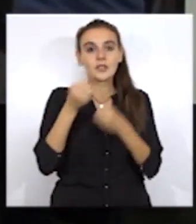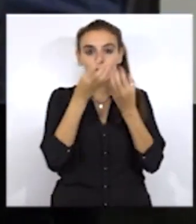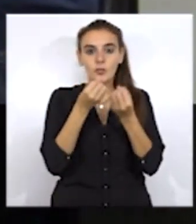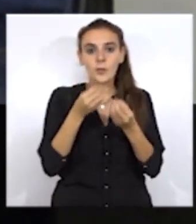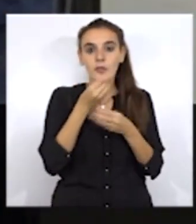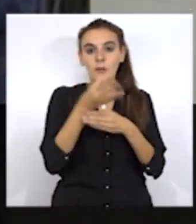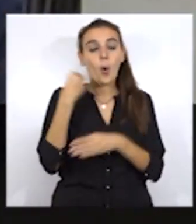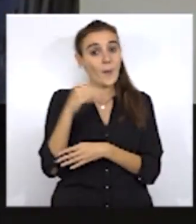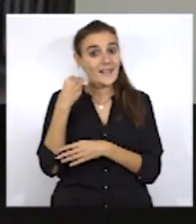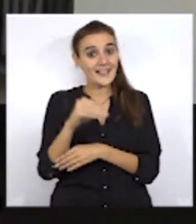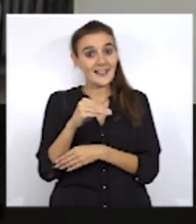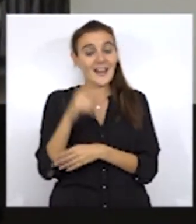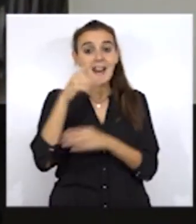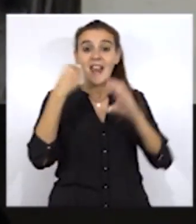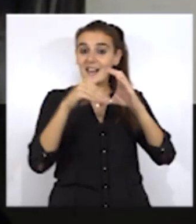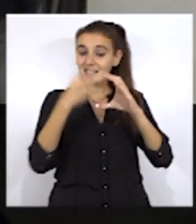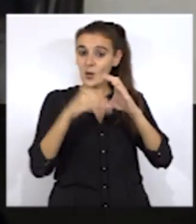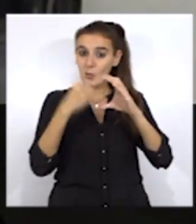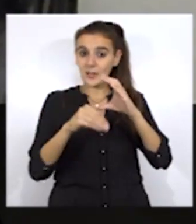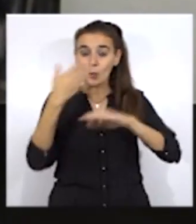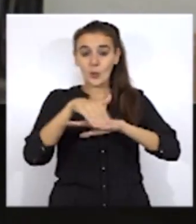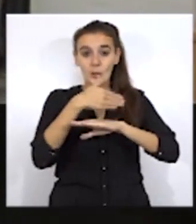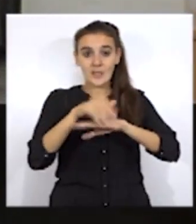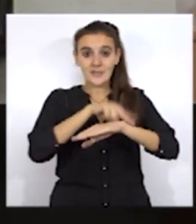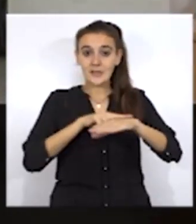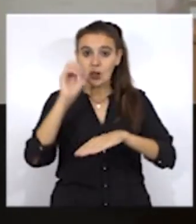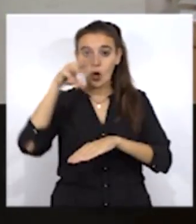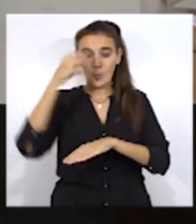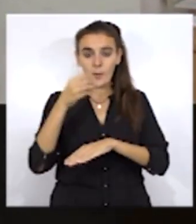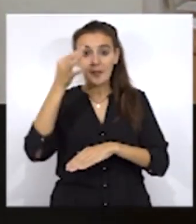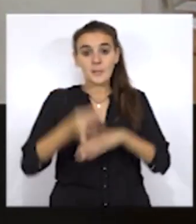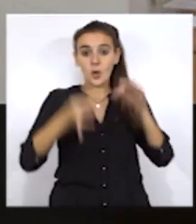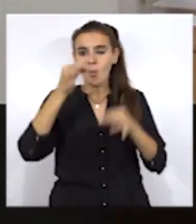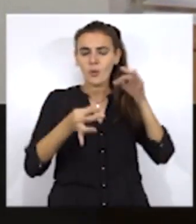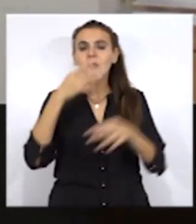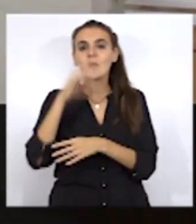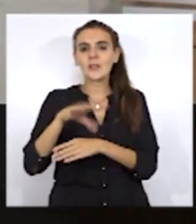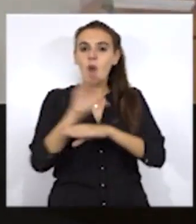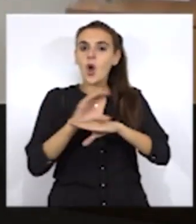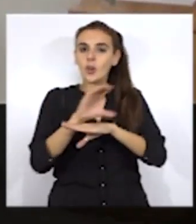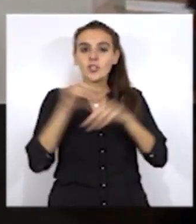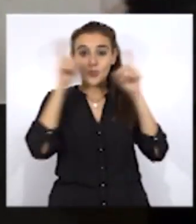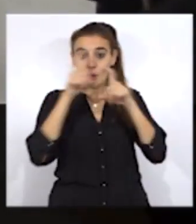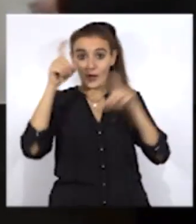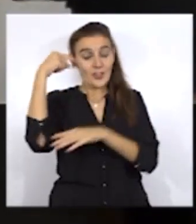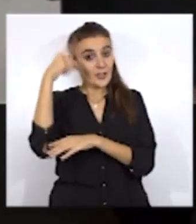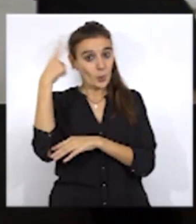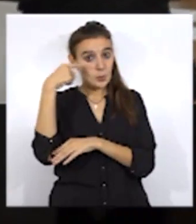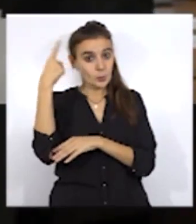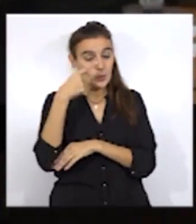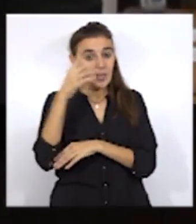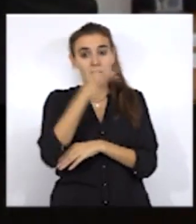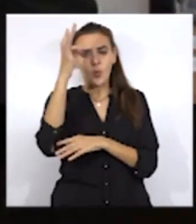Casa de la Juventud, en la calle Teniente Olmo. El jurado estará presidido por el consejero de Educación y Cultura y habrá un total de 10 vocales